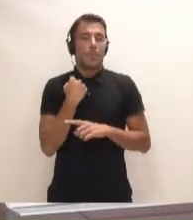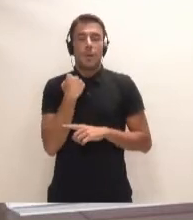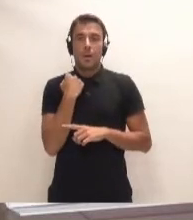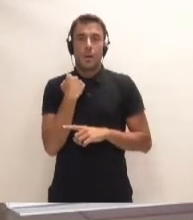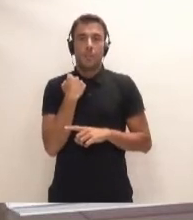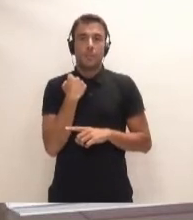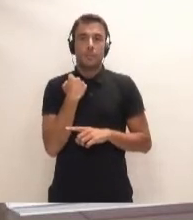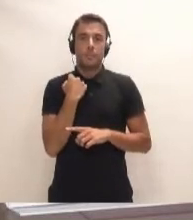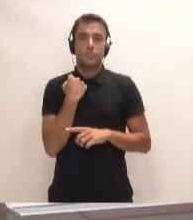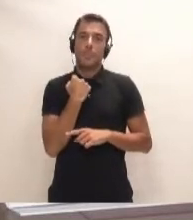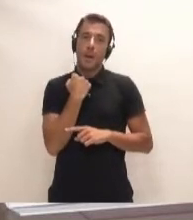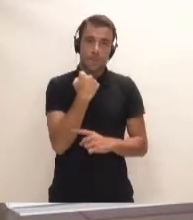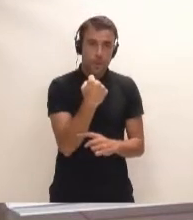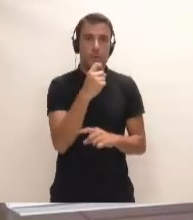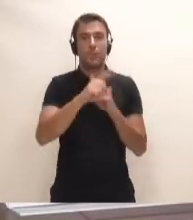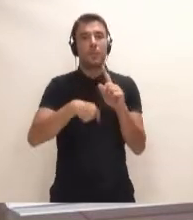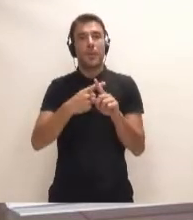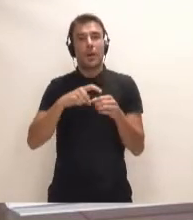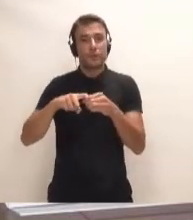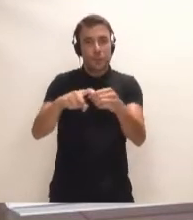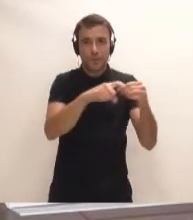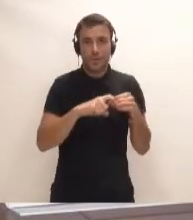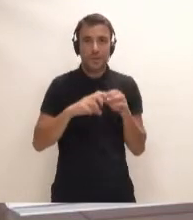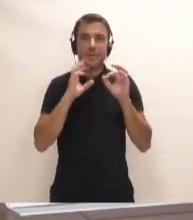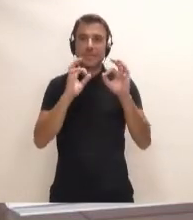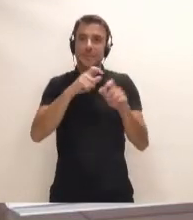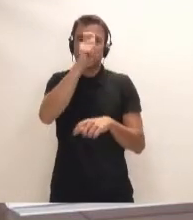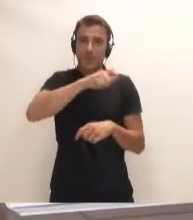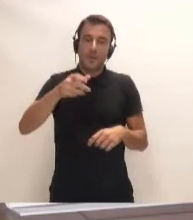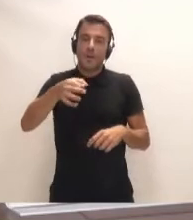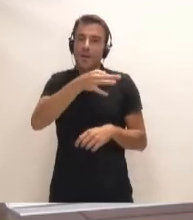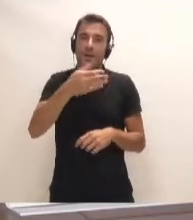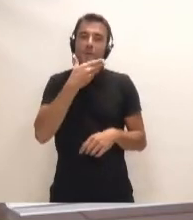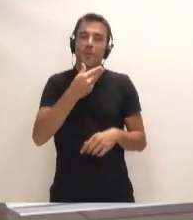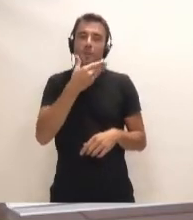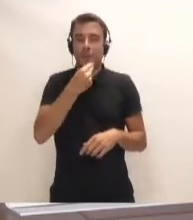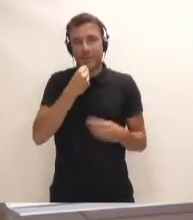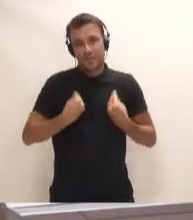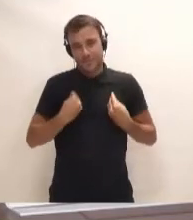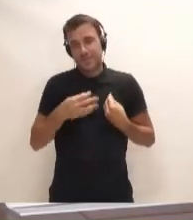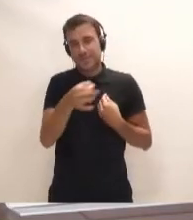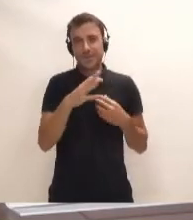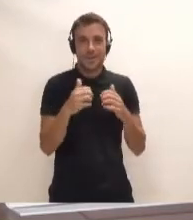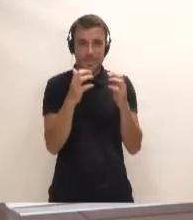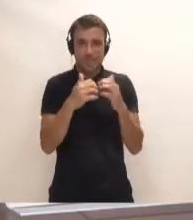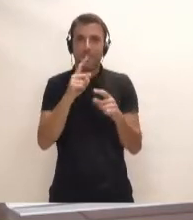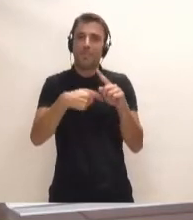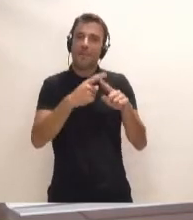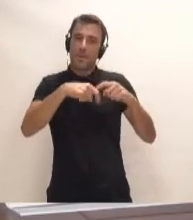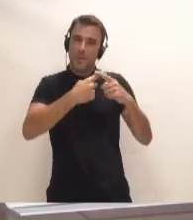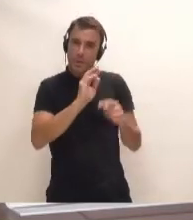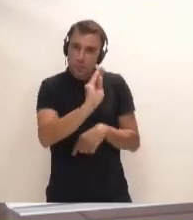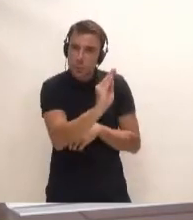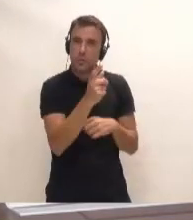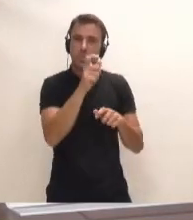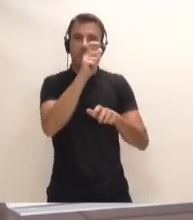y solidaridad para las que viven en la isla bonita, en la isla de La Palma, para también para sus familias, para las personas